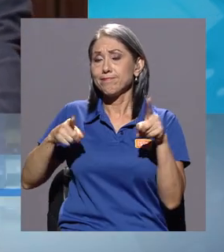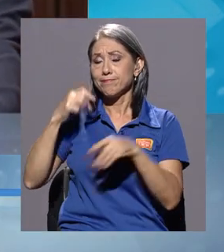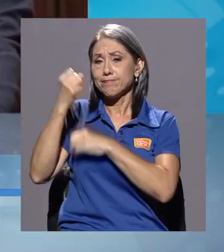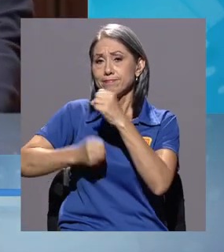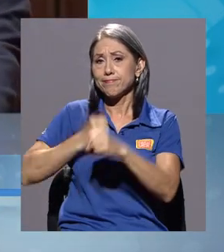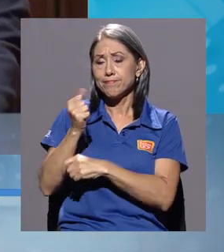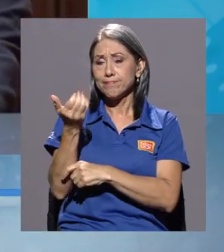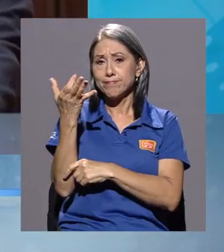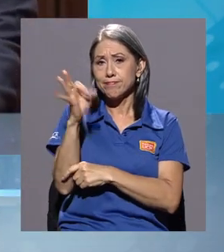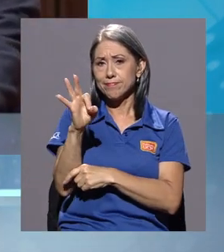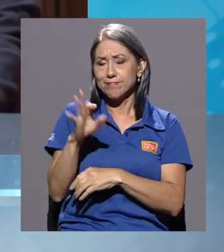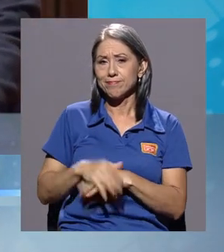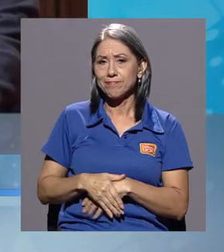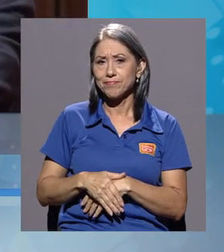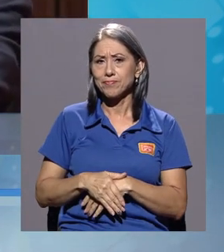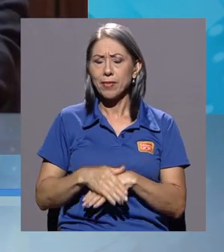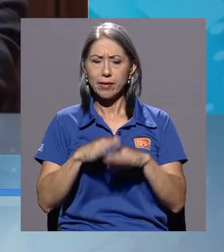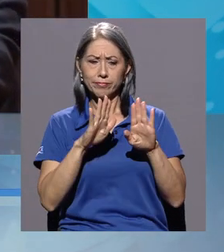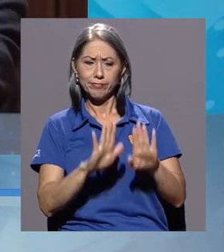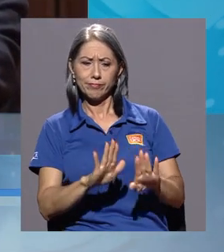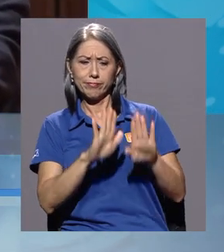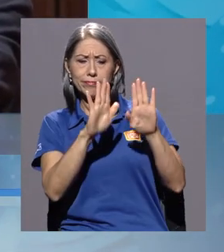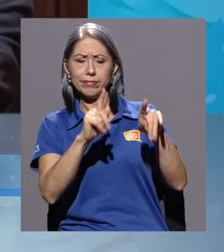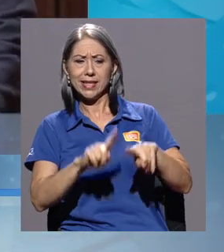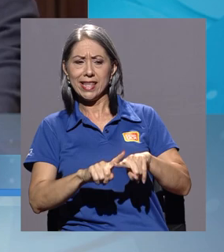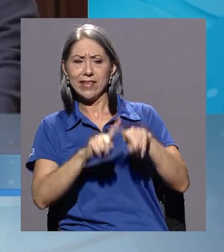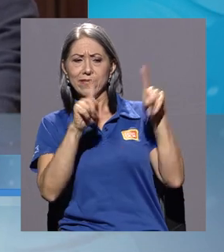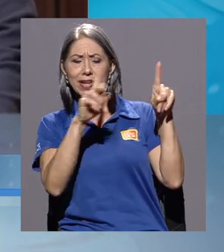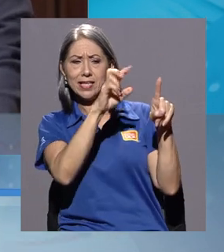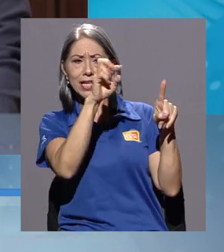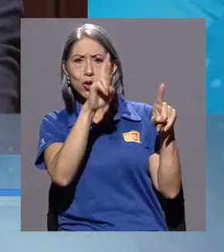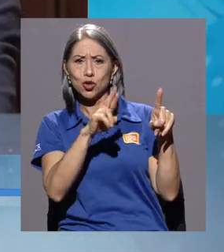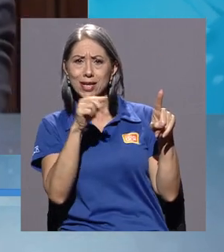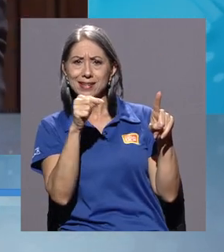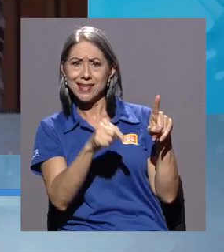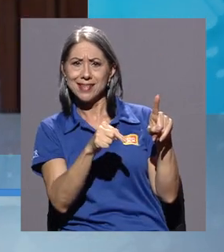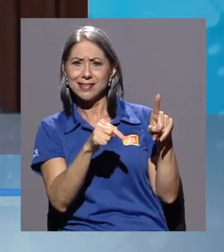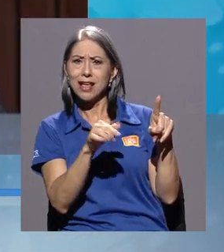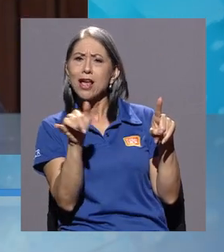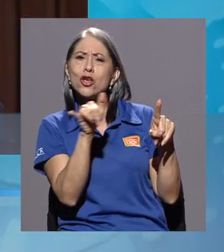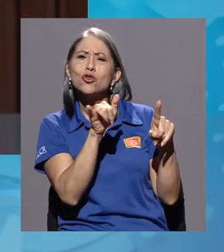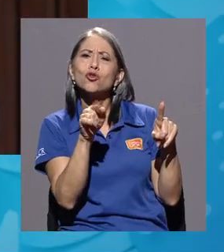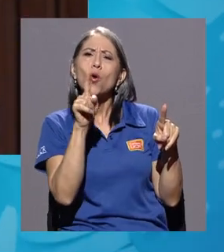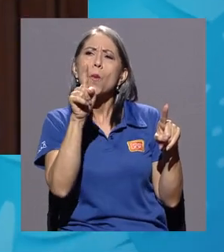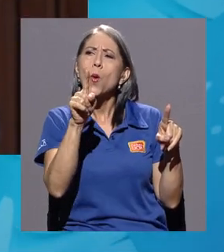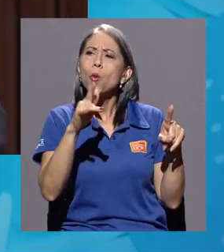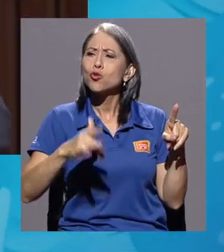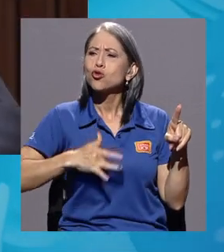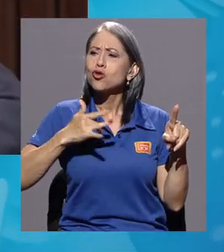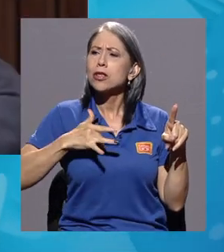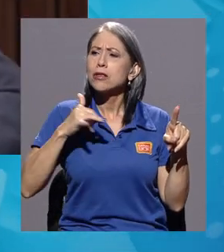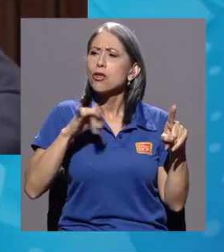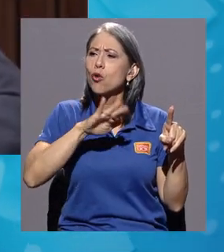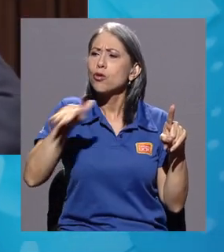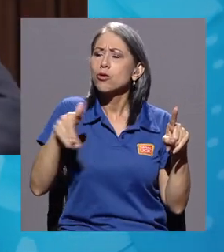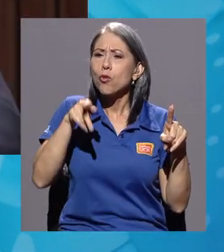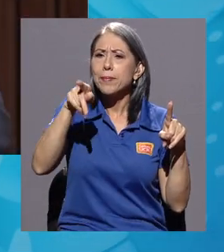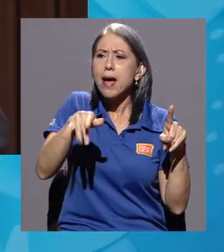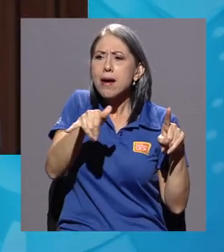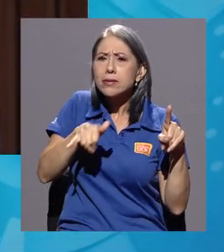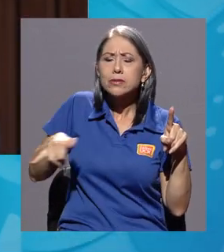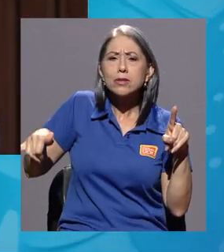siglo 19 la diferencia costarricense se convirtió en una especie de sentido común